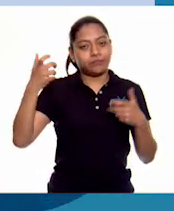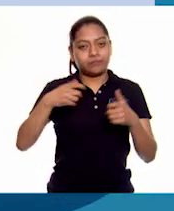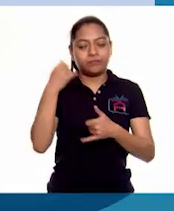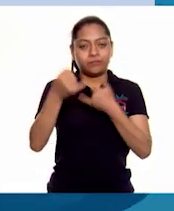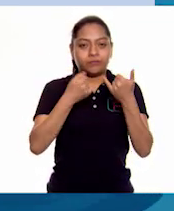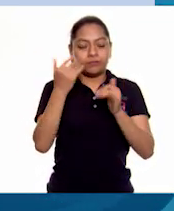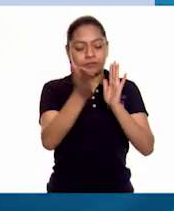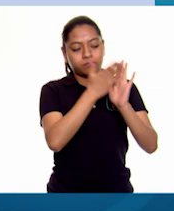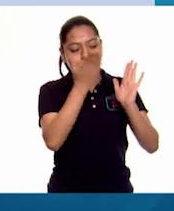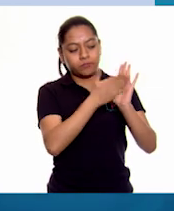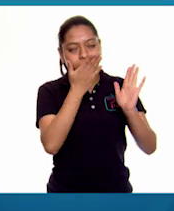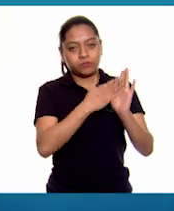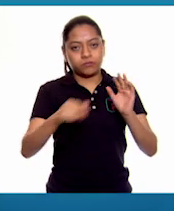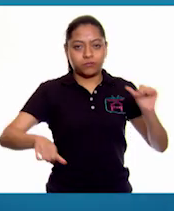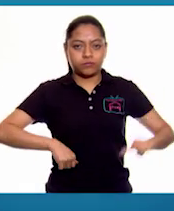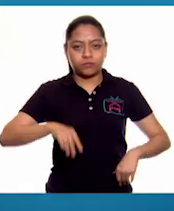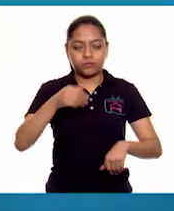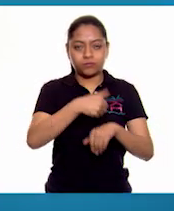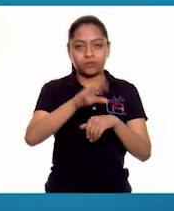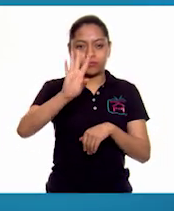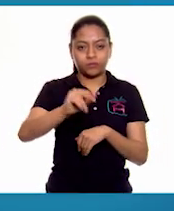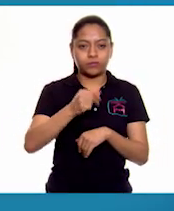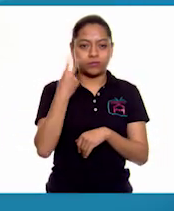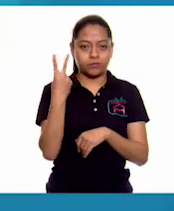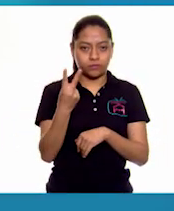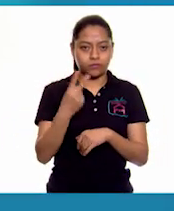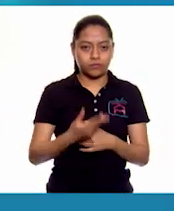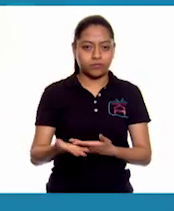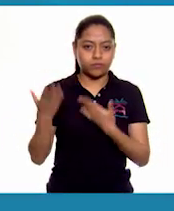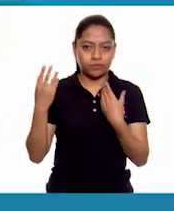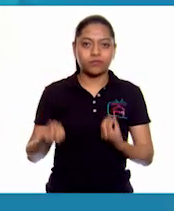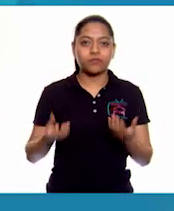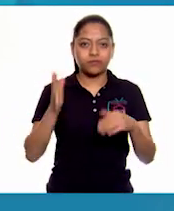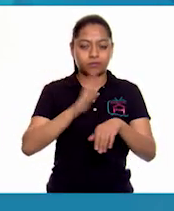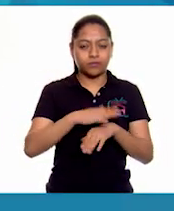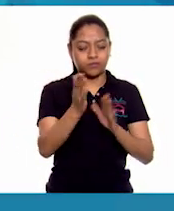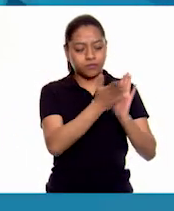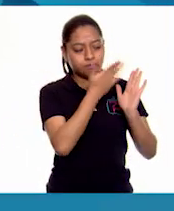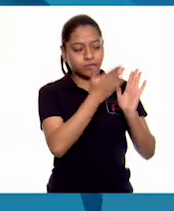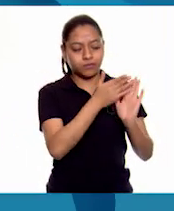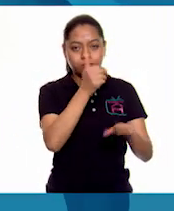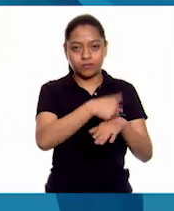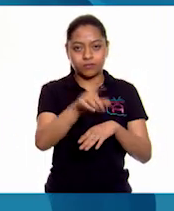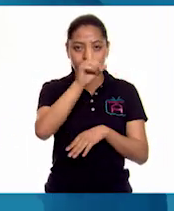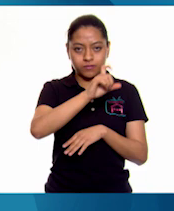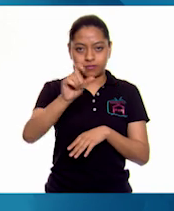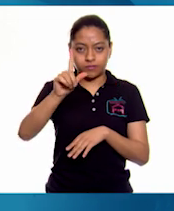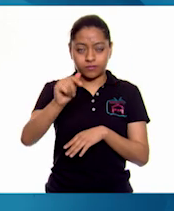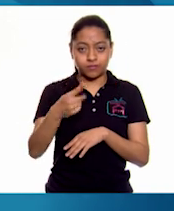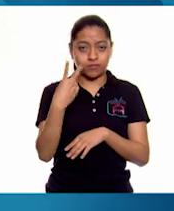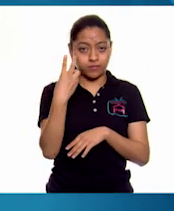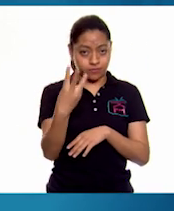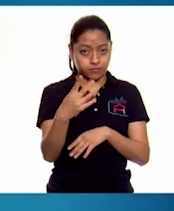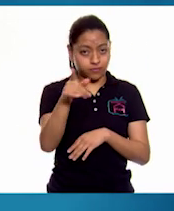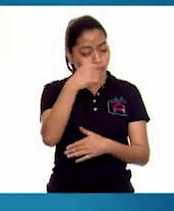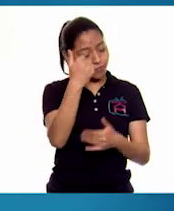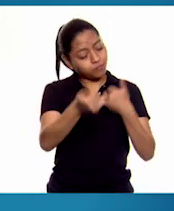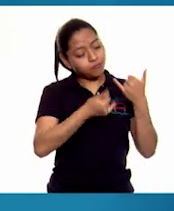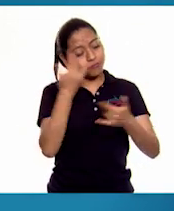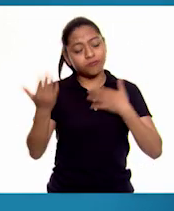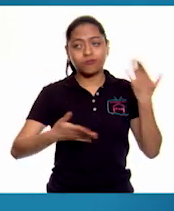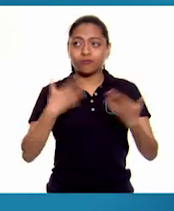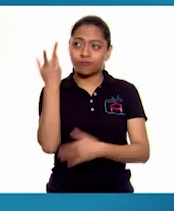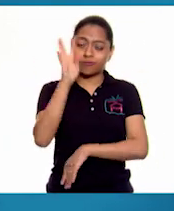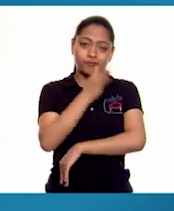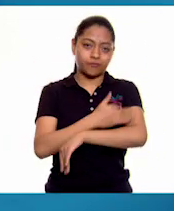92, que se llama ¿Cuánto más? y está en la página 173. ¡Vuelvan a jugarlo y diviértanse en